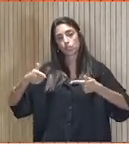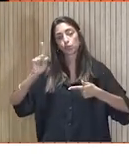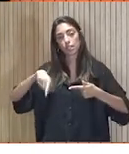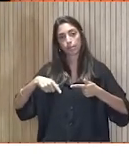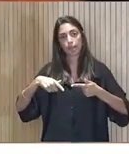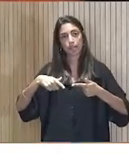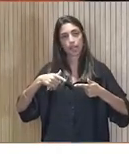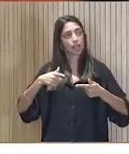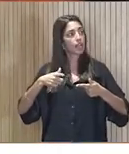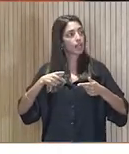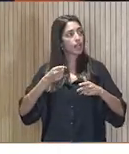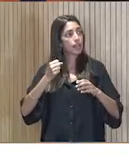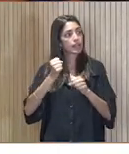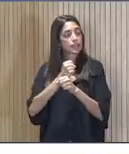insensión moda-re, entre otras.